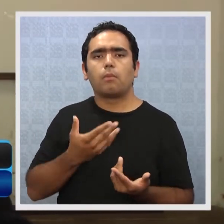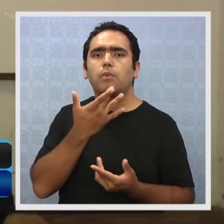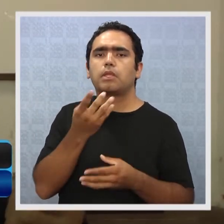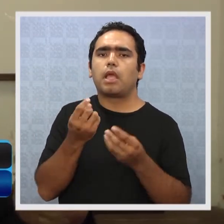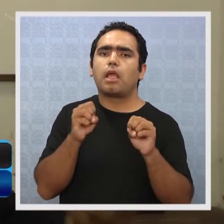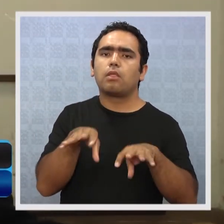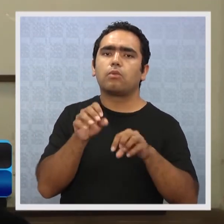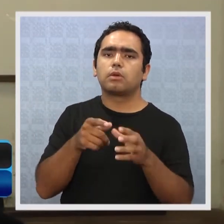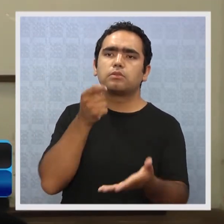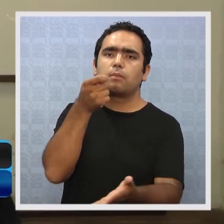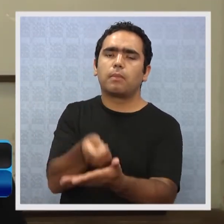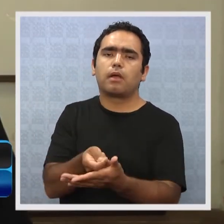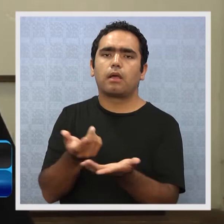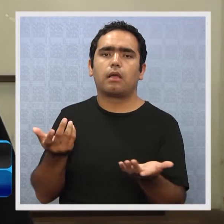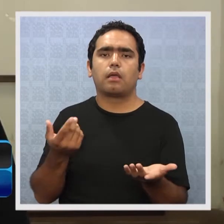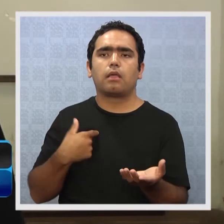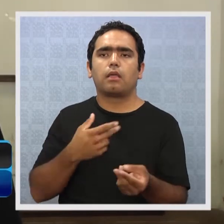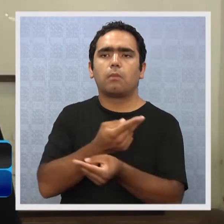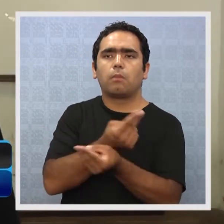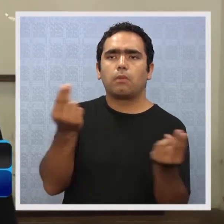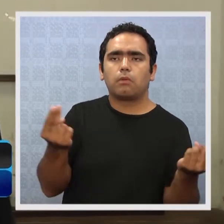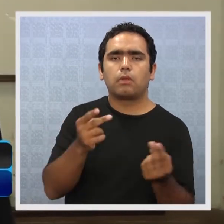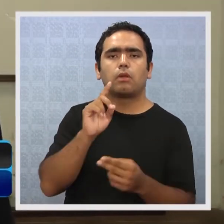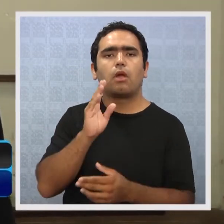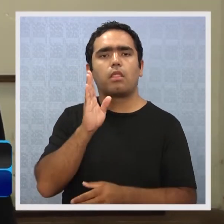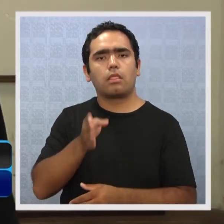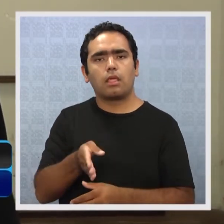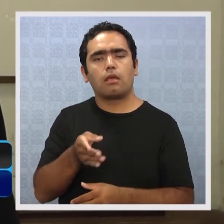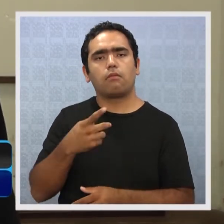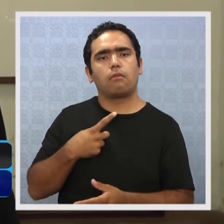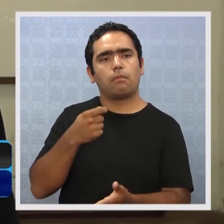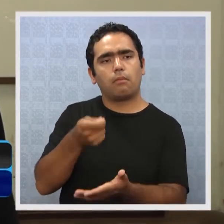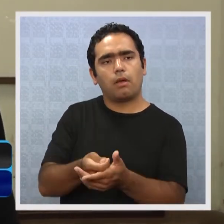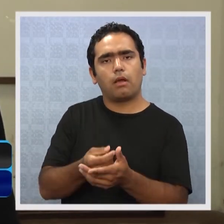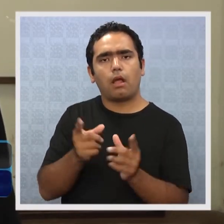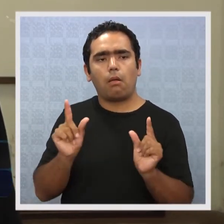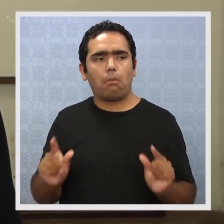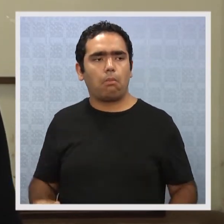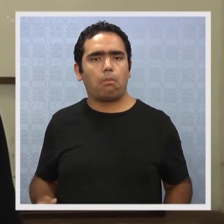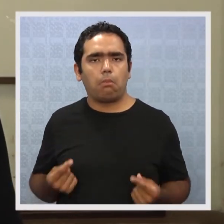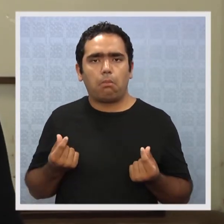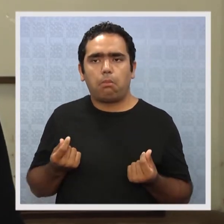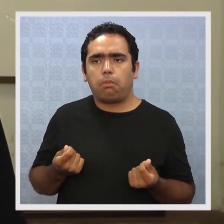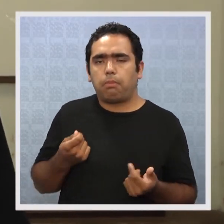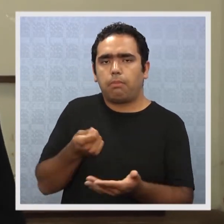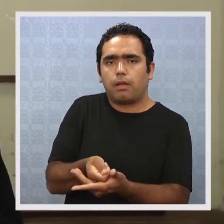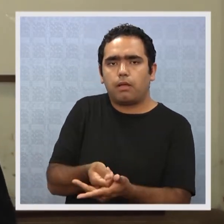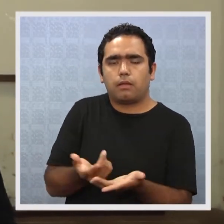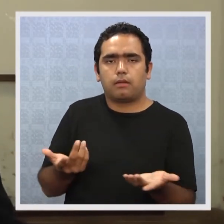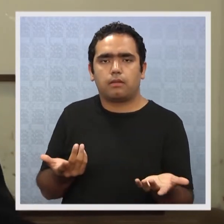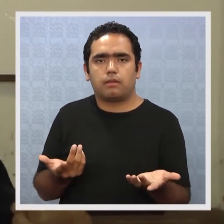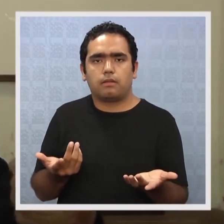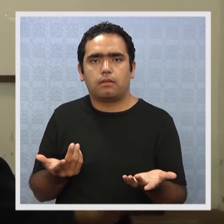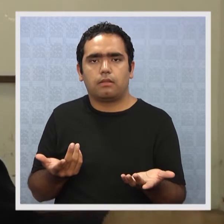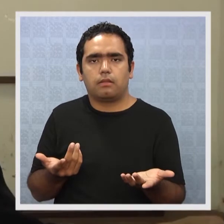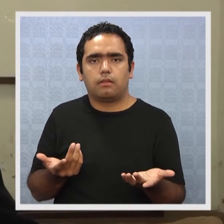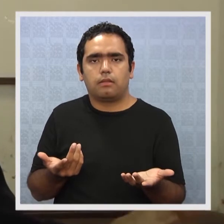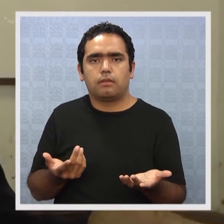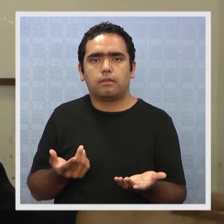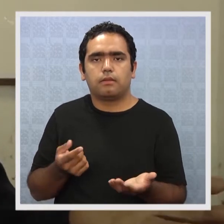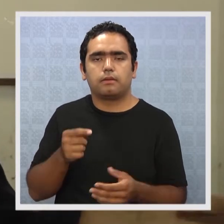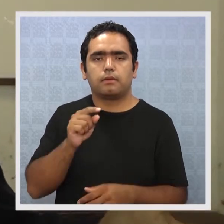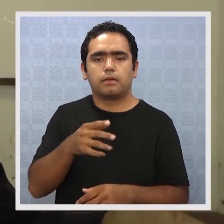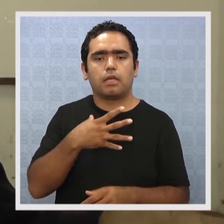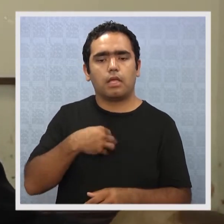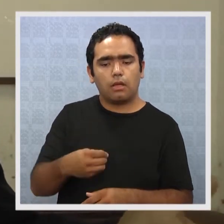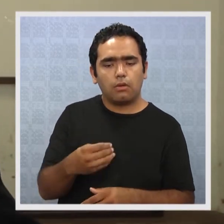la educación hay que pagarla? Y el pueblo tiene que sacar de los que no tienen los pocos recursos que tiene, tiene que entregarlos para